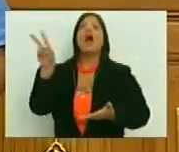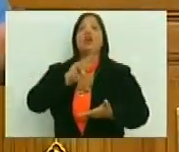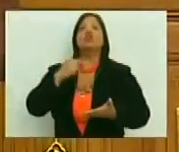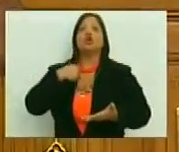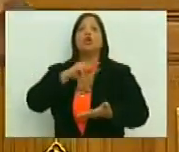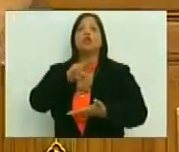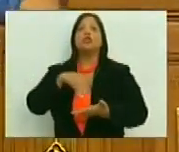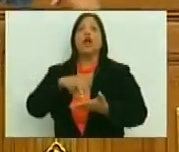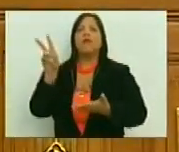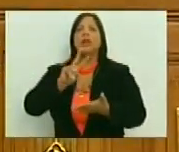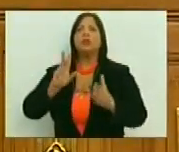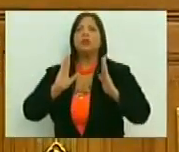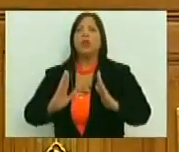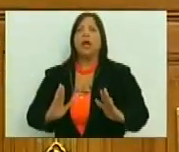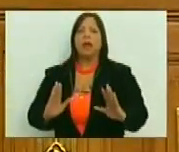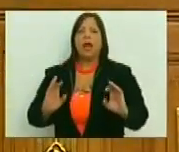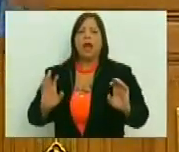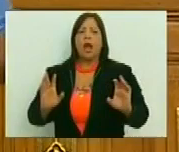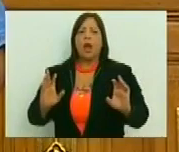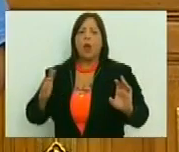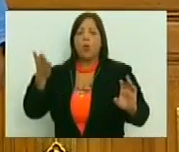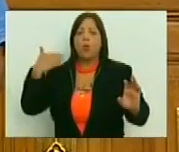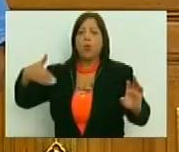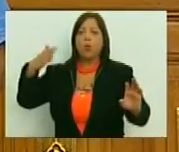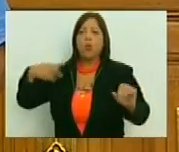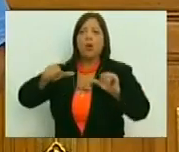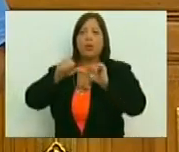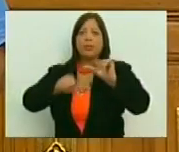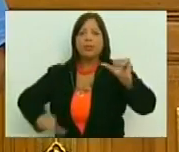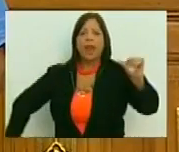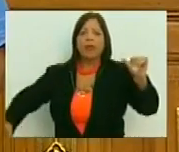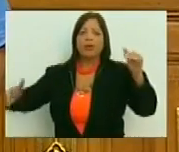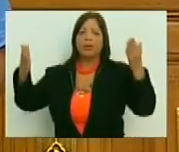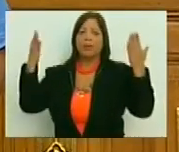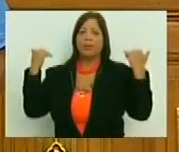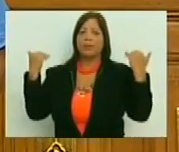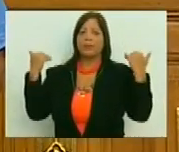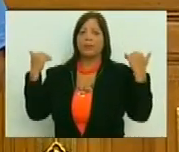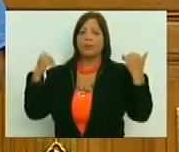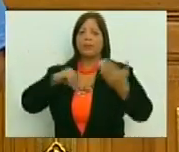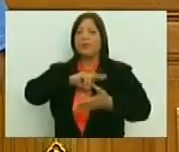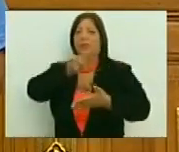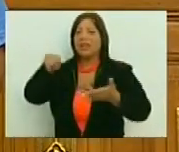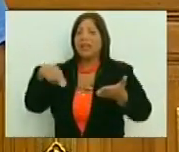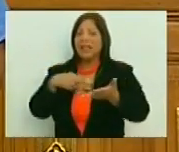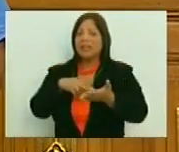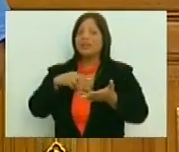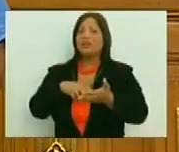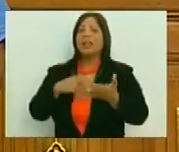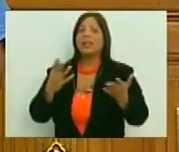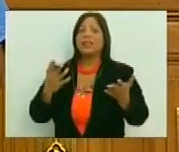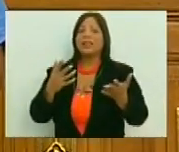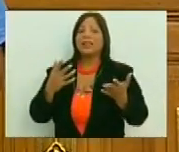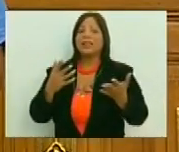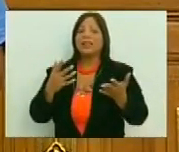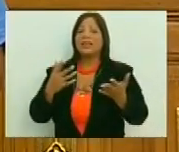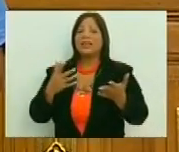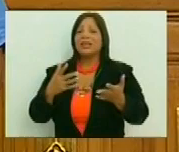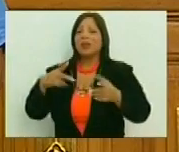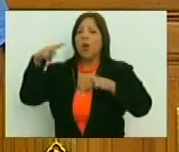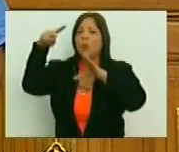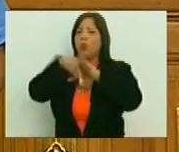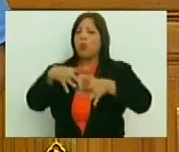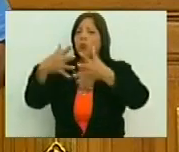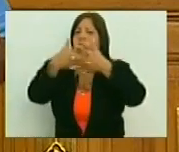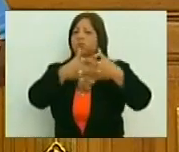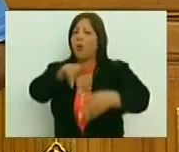la nacionalidad, la mantuvimos después, por largo tiempo, la nacionalidad, que los imperios,